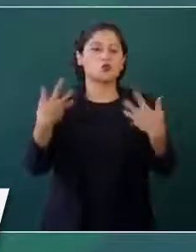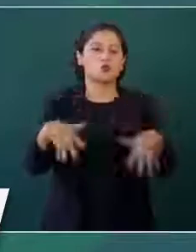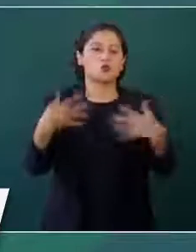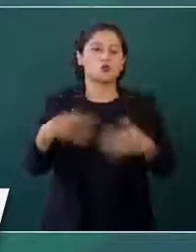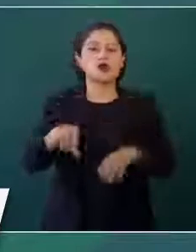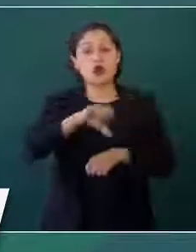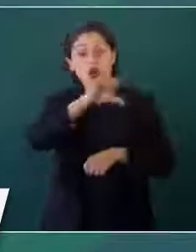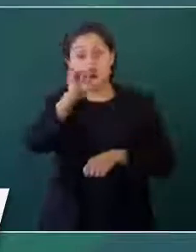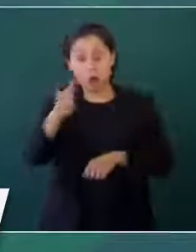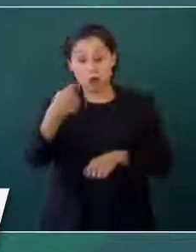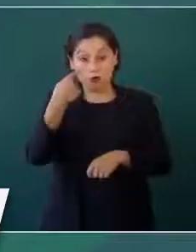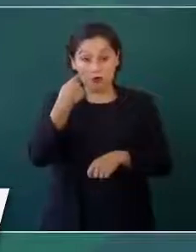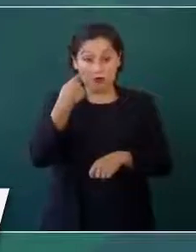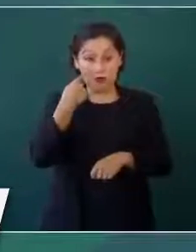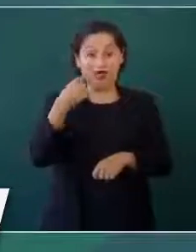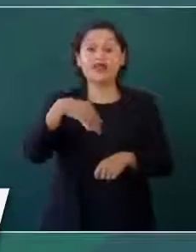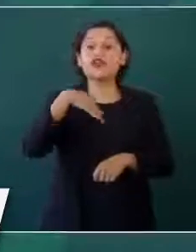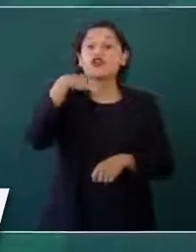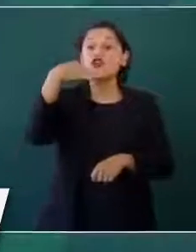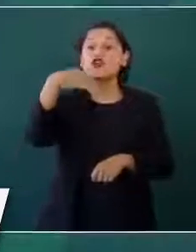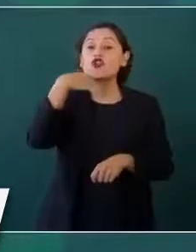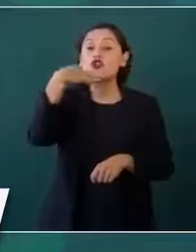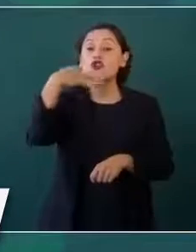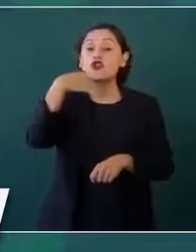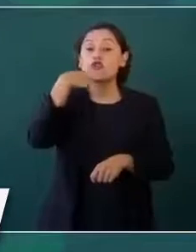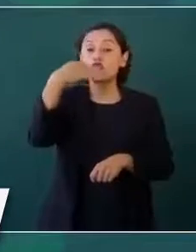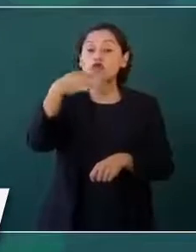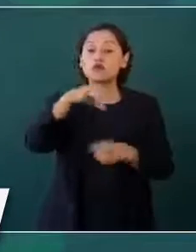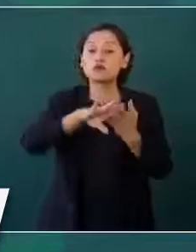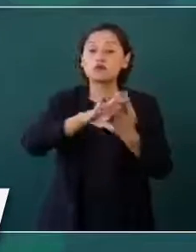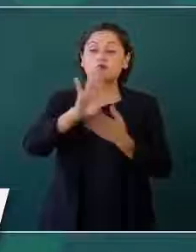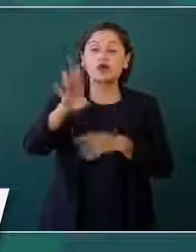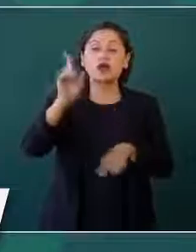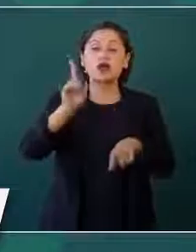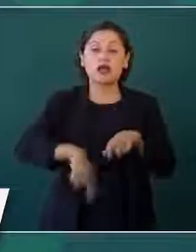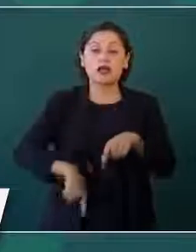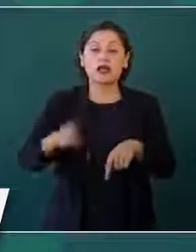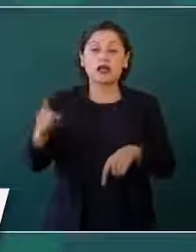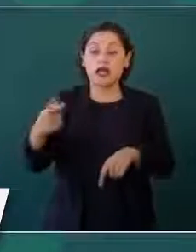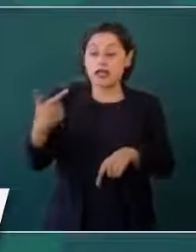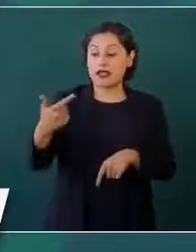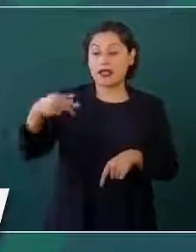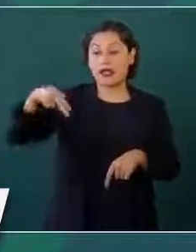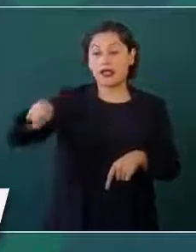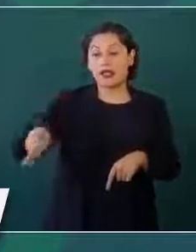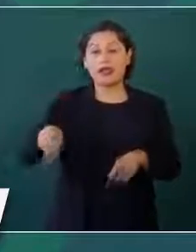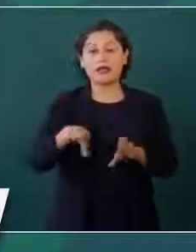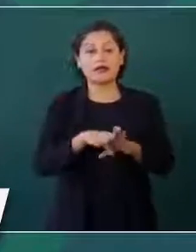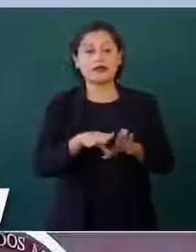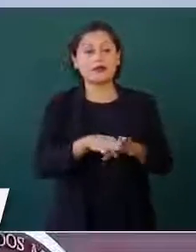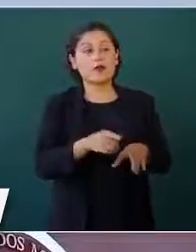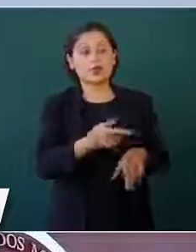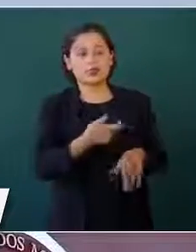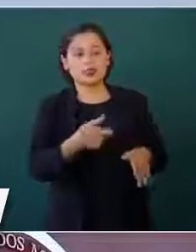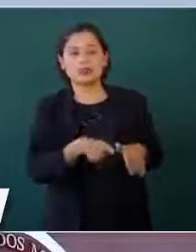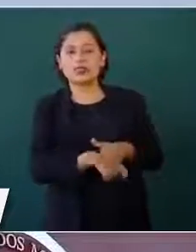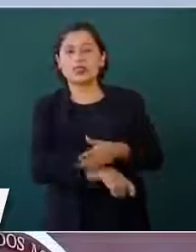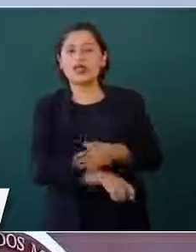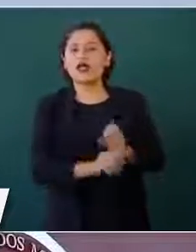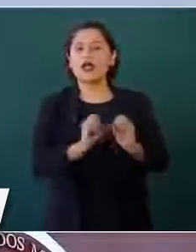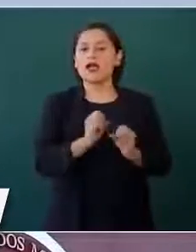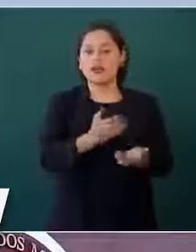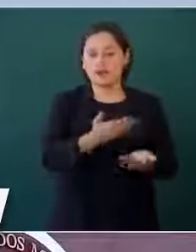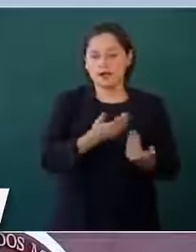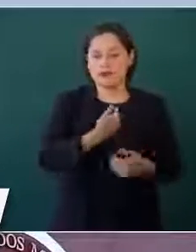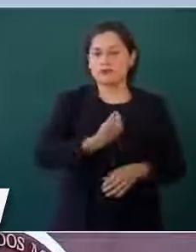Los elementos de la Guardia Nacional no andan pidiendo su moche, su entre, su parte y mucho